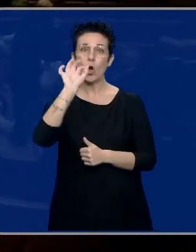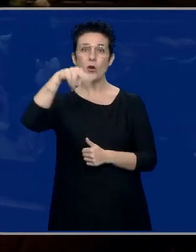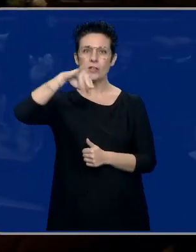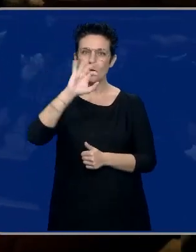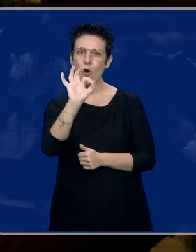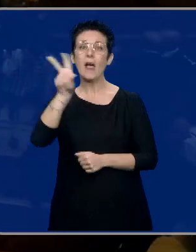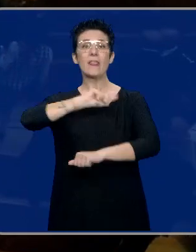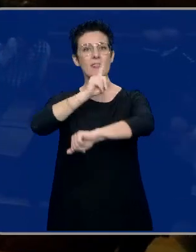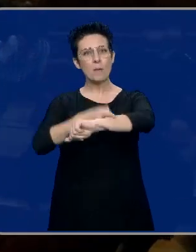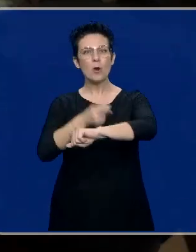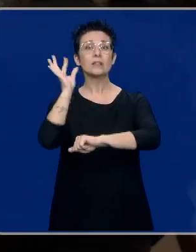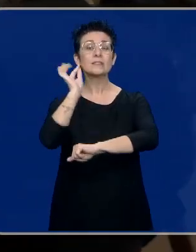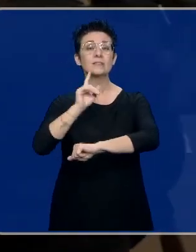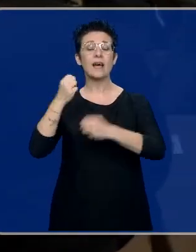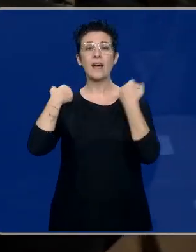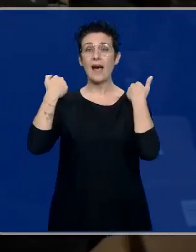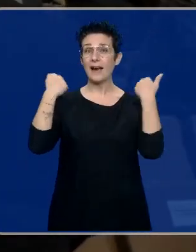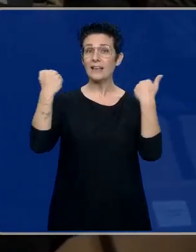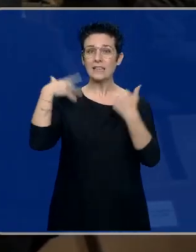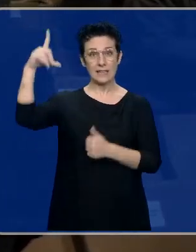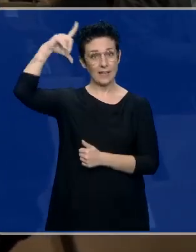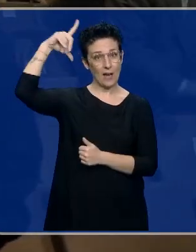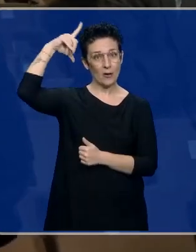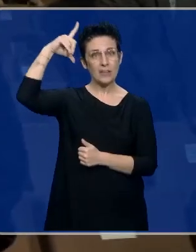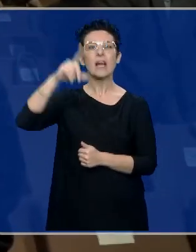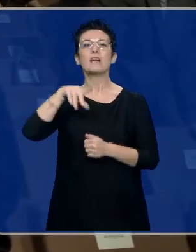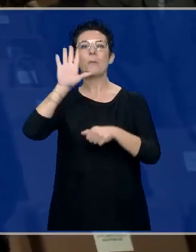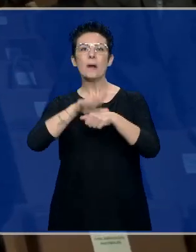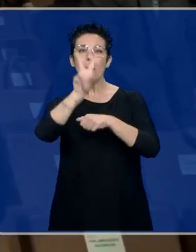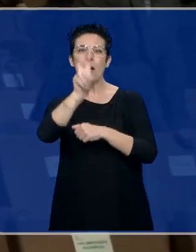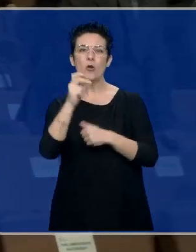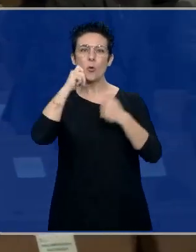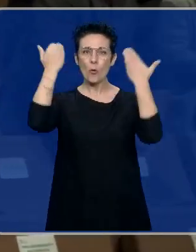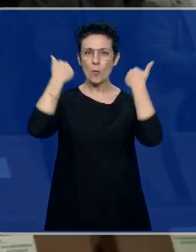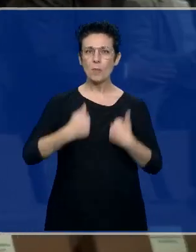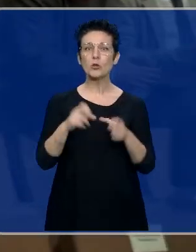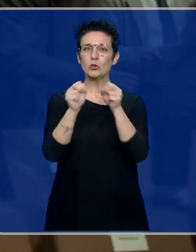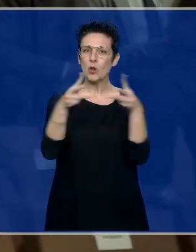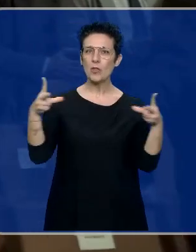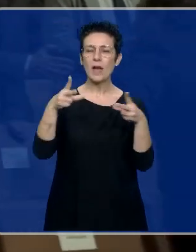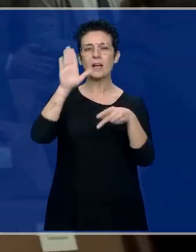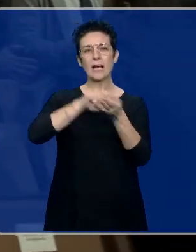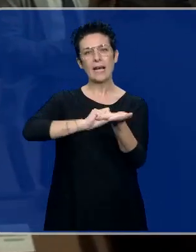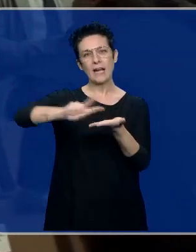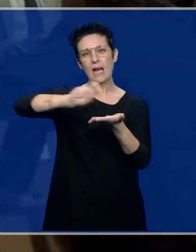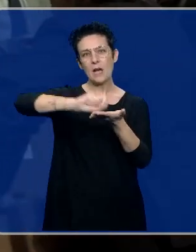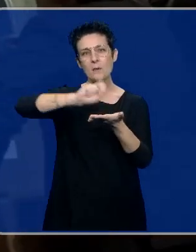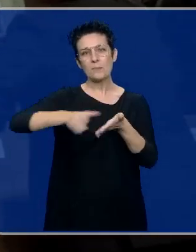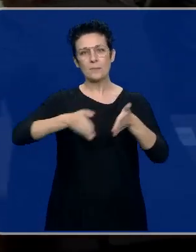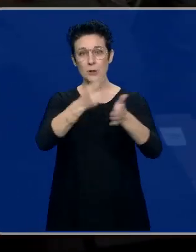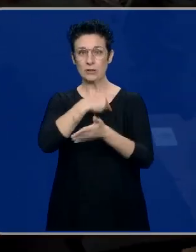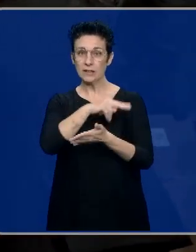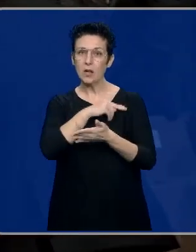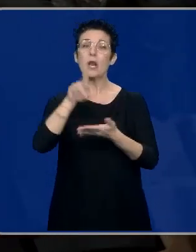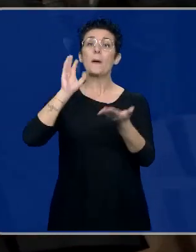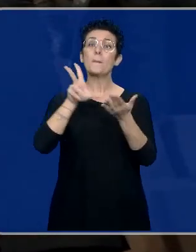El del Deporte para la Gimnasta Rítmica, Carolina Rodríguez. El de Valores Humanos y Sociales para el Camino Francés Federación. Y